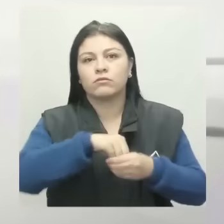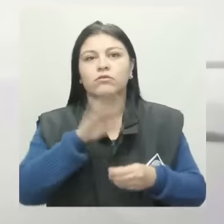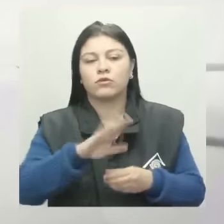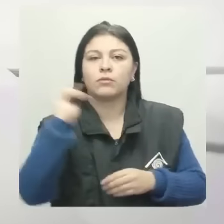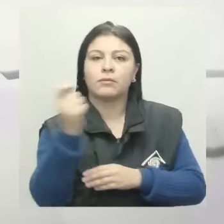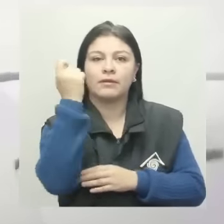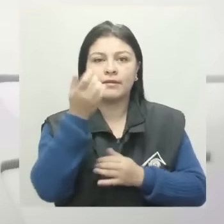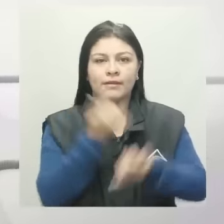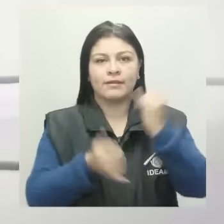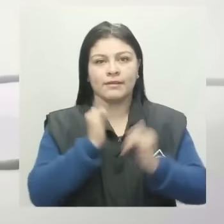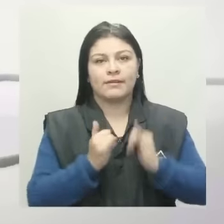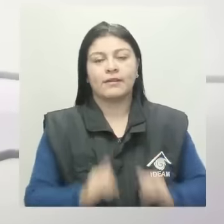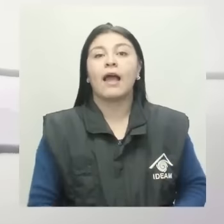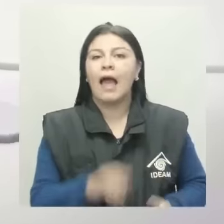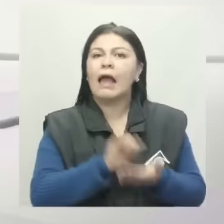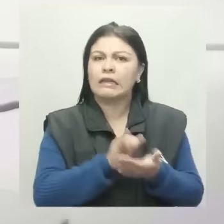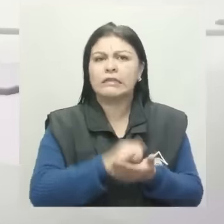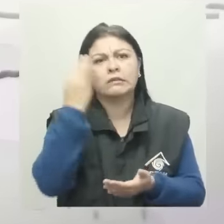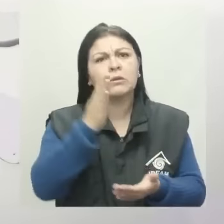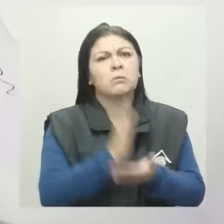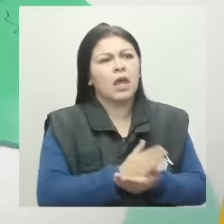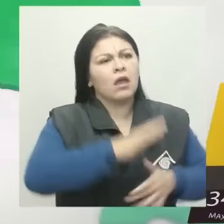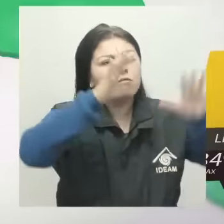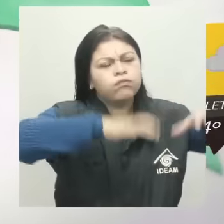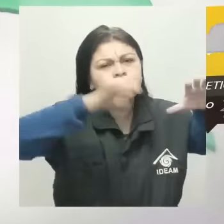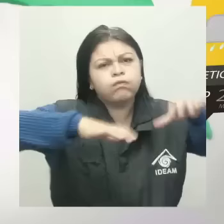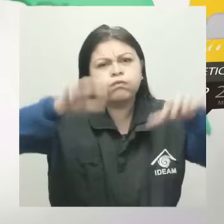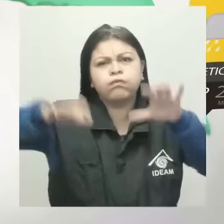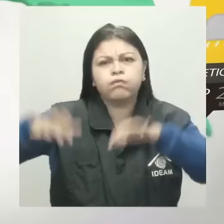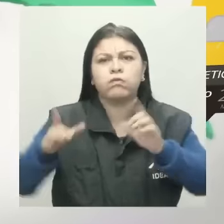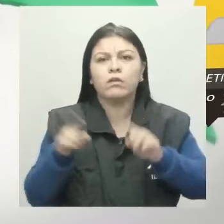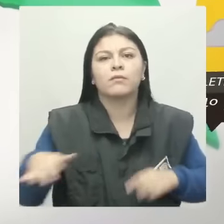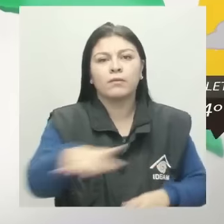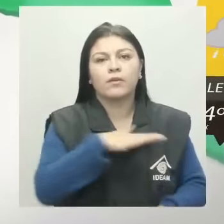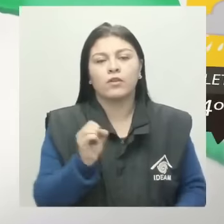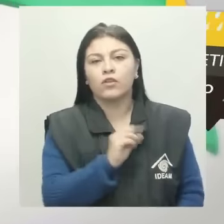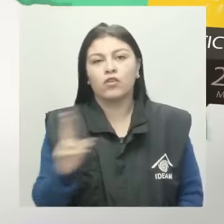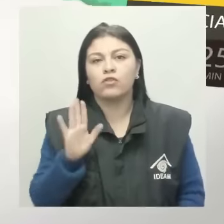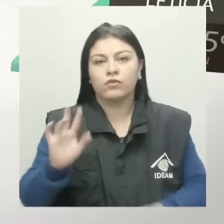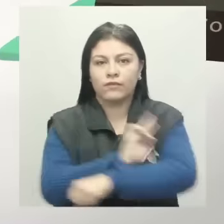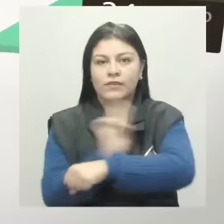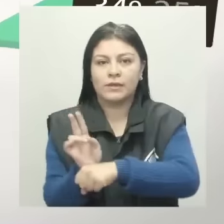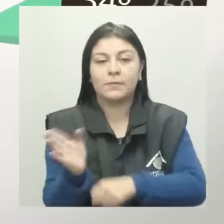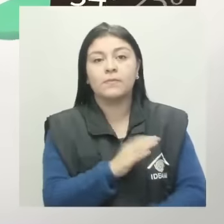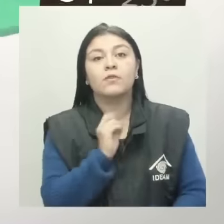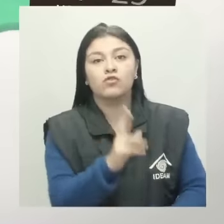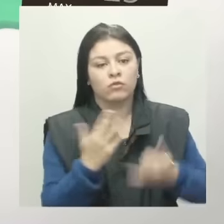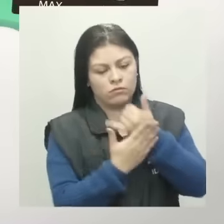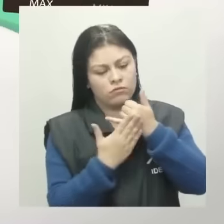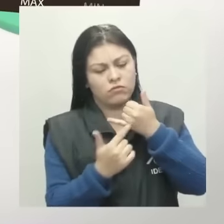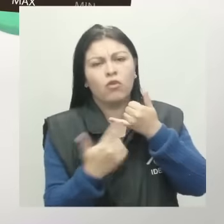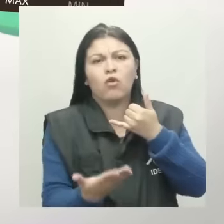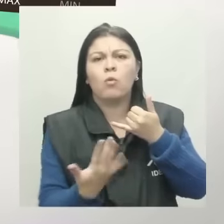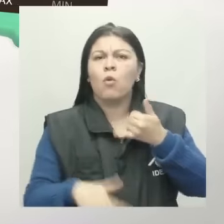Mete y Casanare, donde son estimadas algunas lluvias ligeras bañando también al oriente del Bichada. En el sur del país se